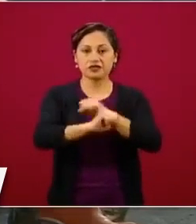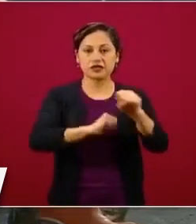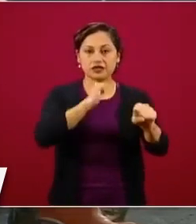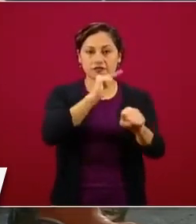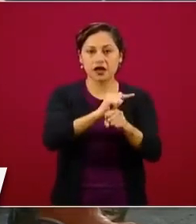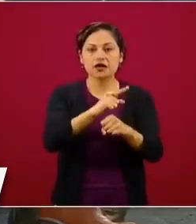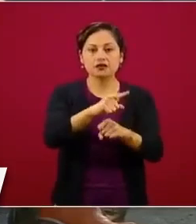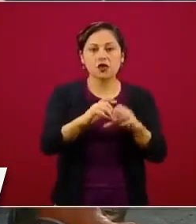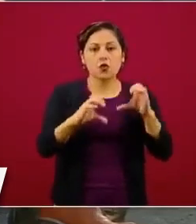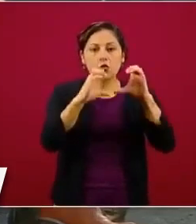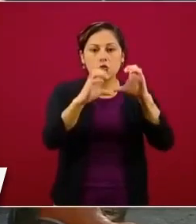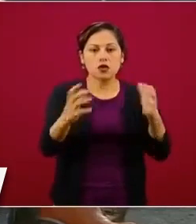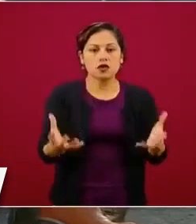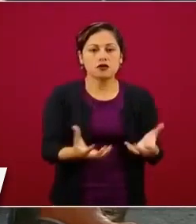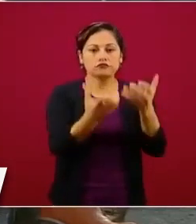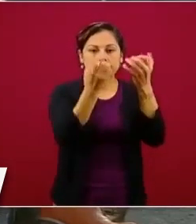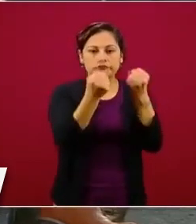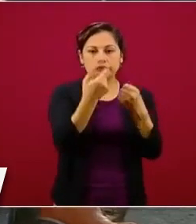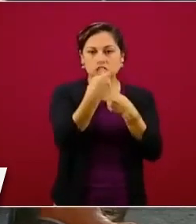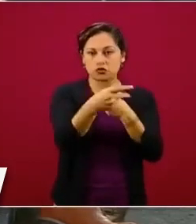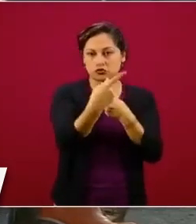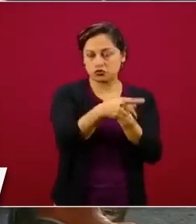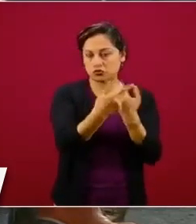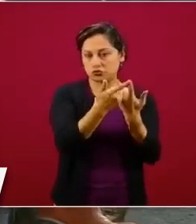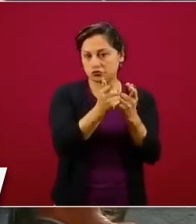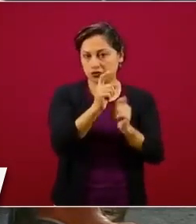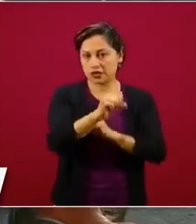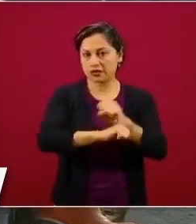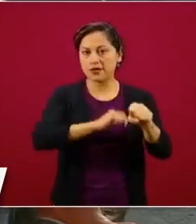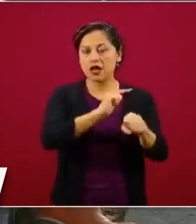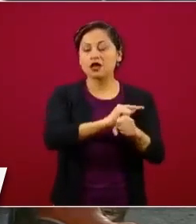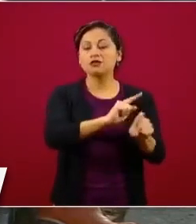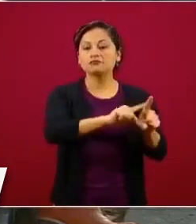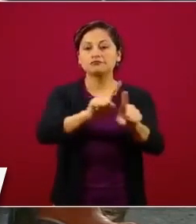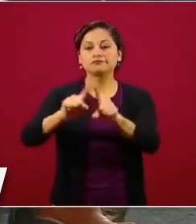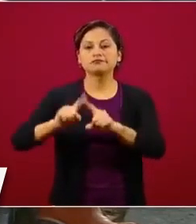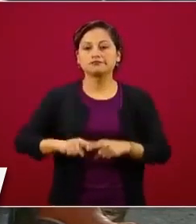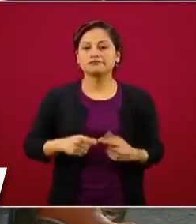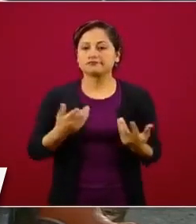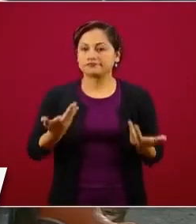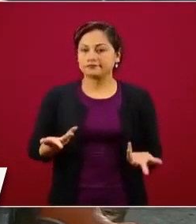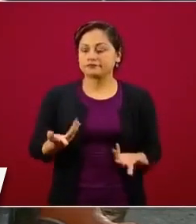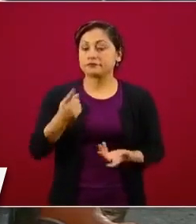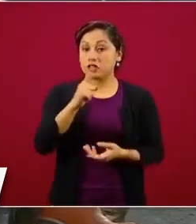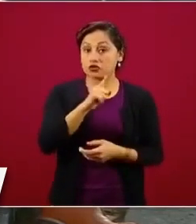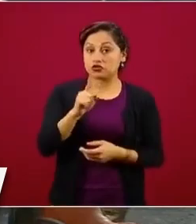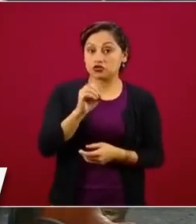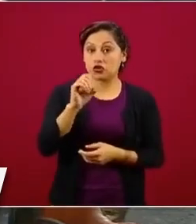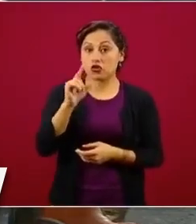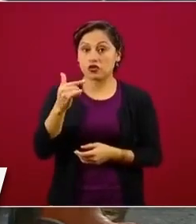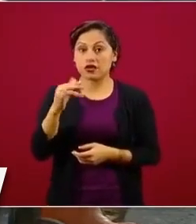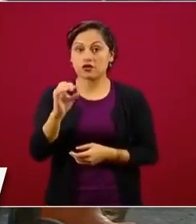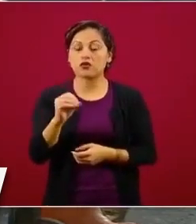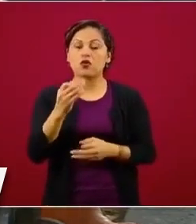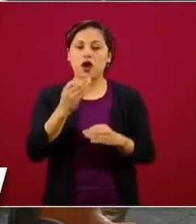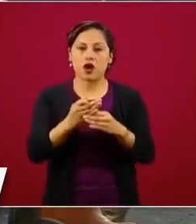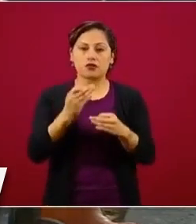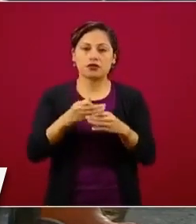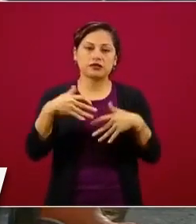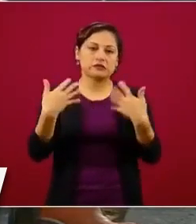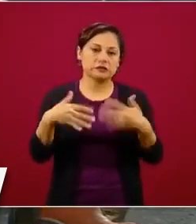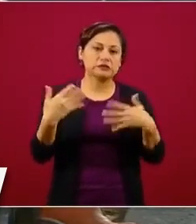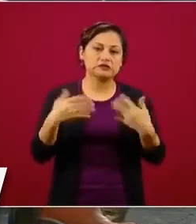extinción. Evidentemente está trastocada también la vida de estos establecimientos, de estos lugares, muchos de ellos